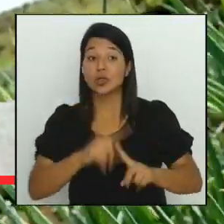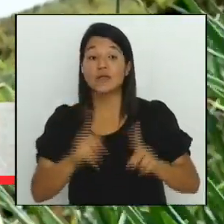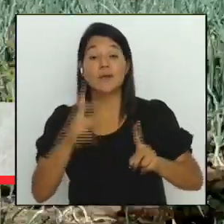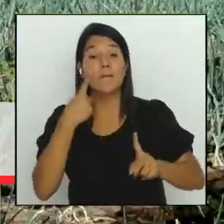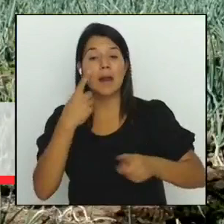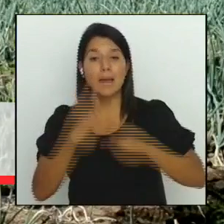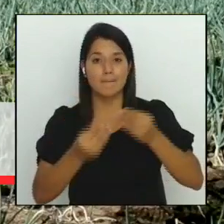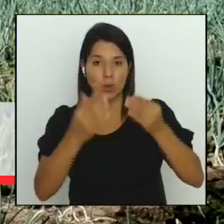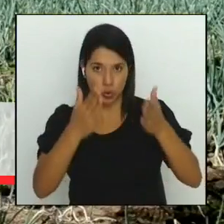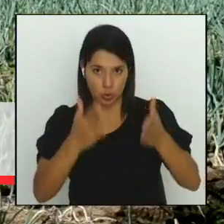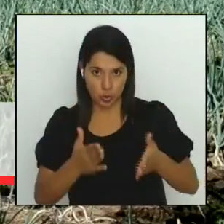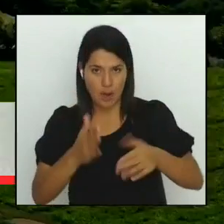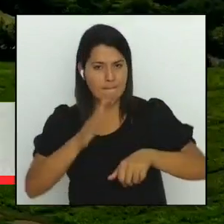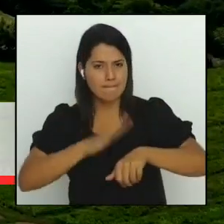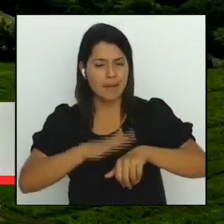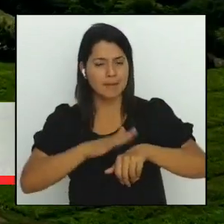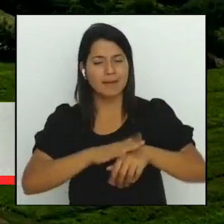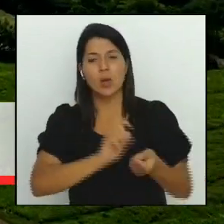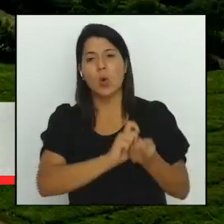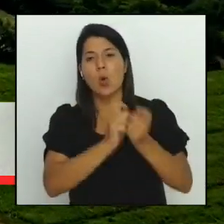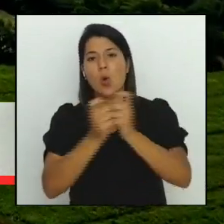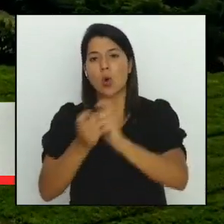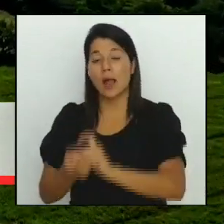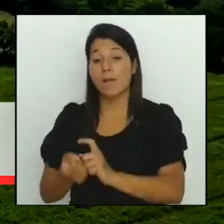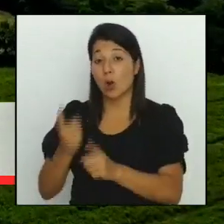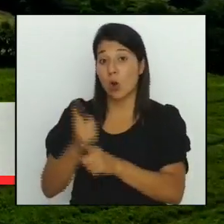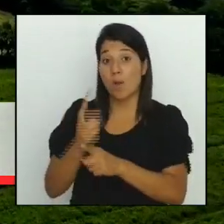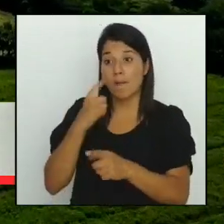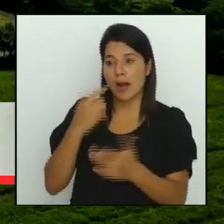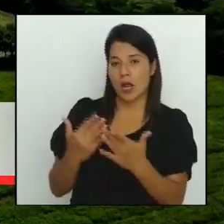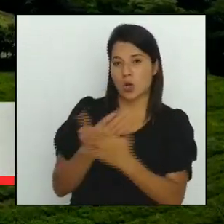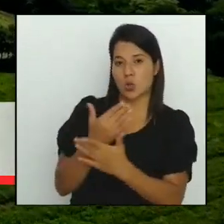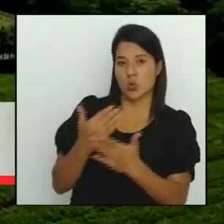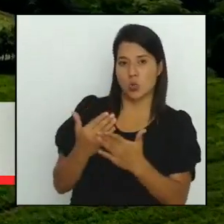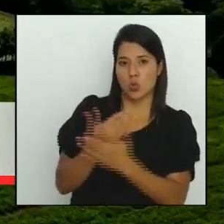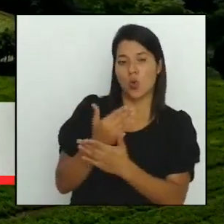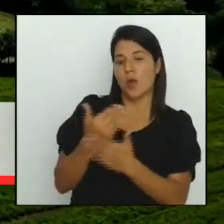transición efectiva hacia esta innovadora práctica agrícola